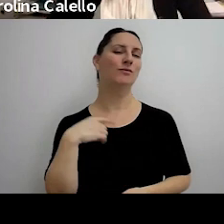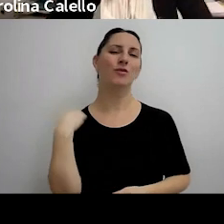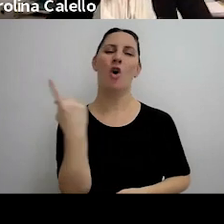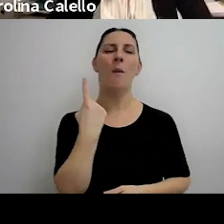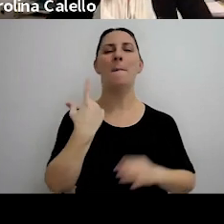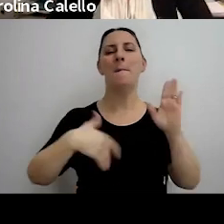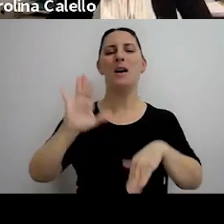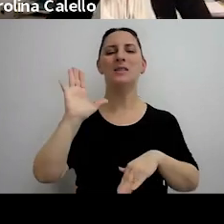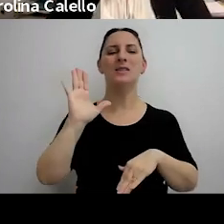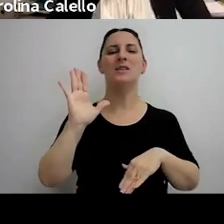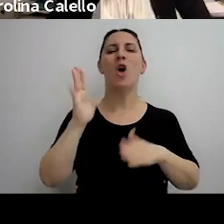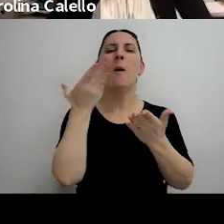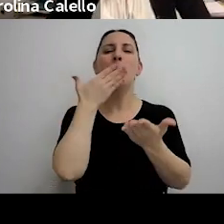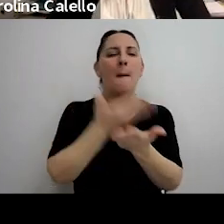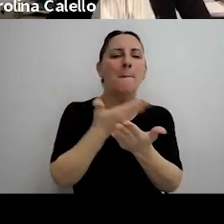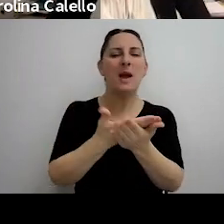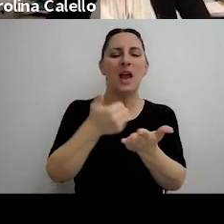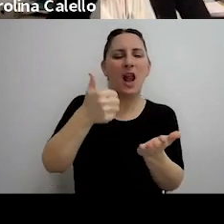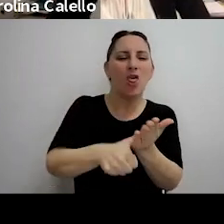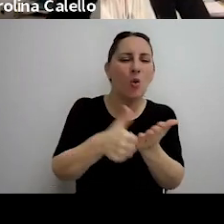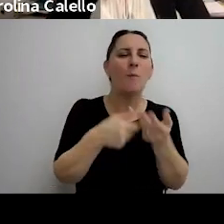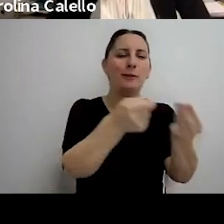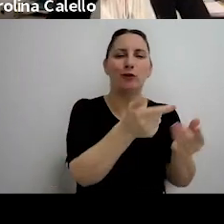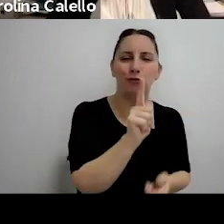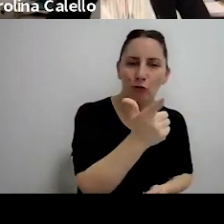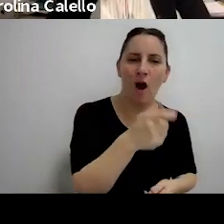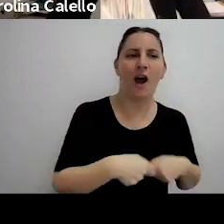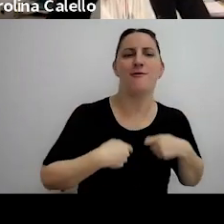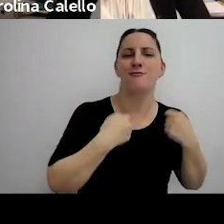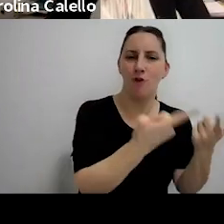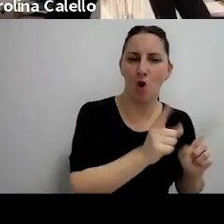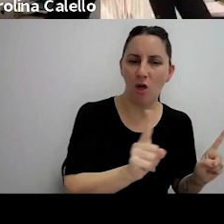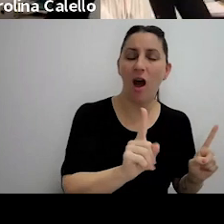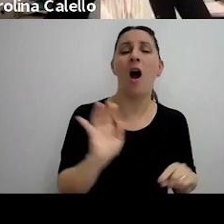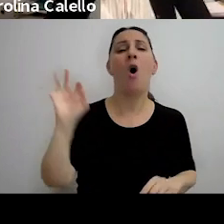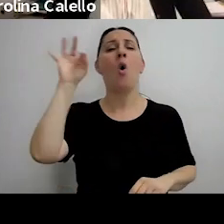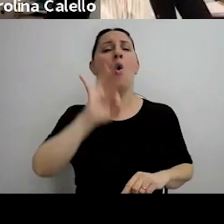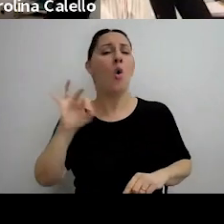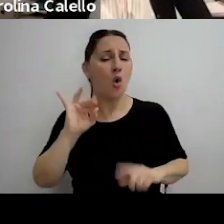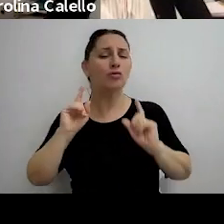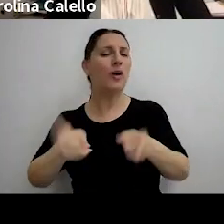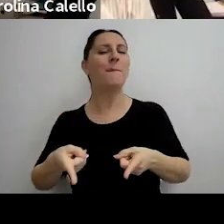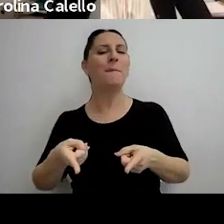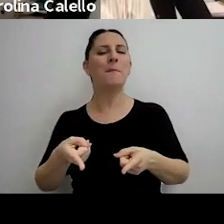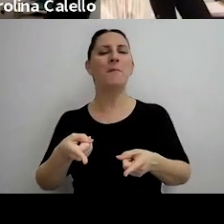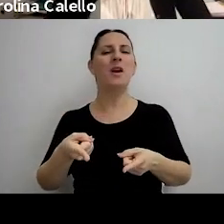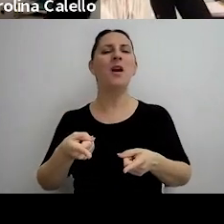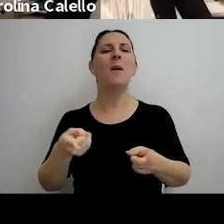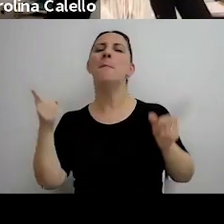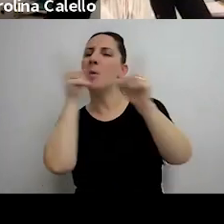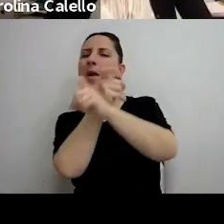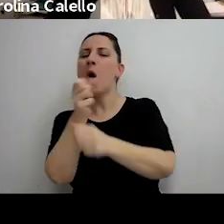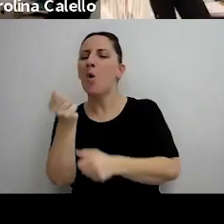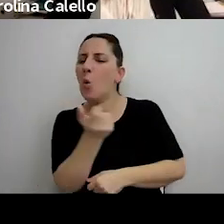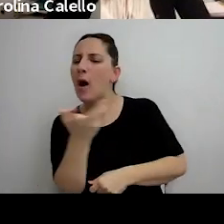refieren a entrega de documentación que no estaba o problemas en la en la cuantificación